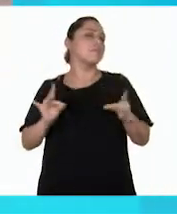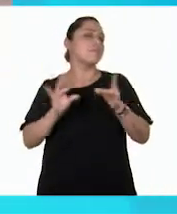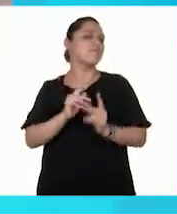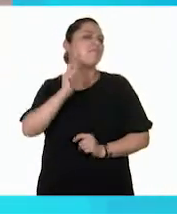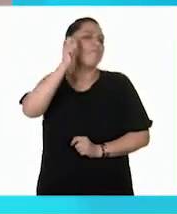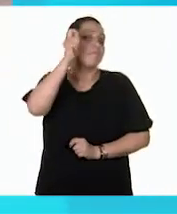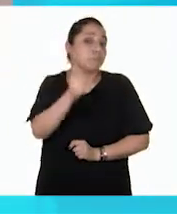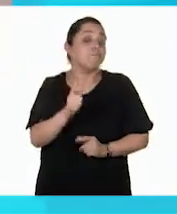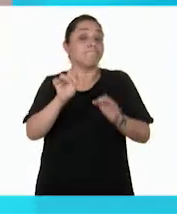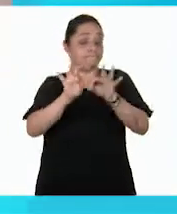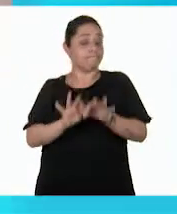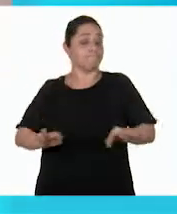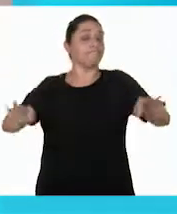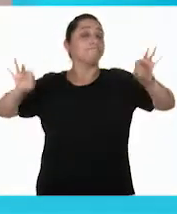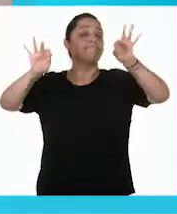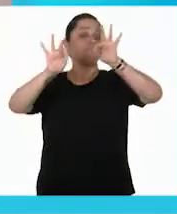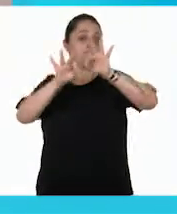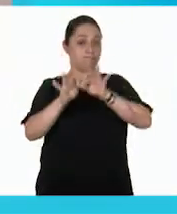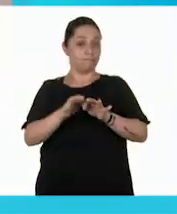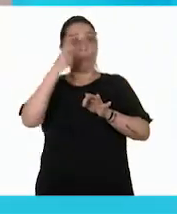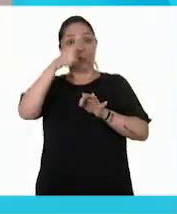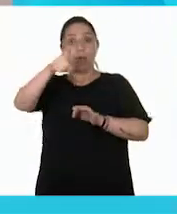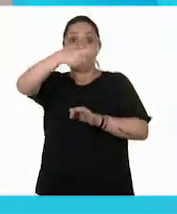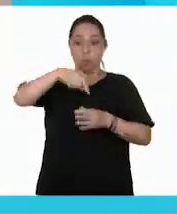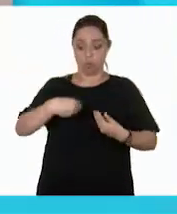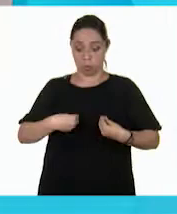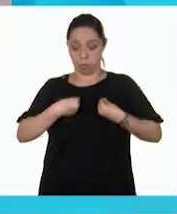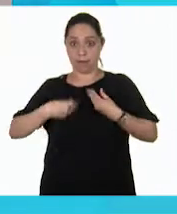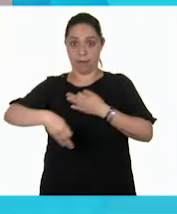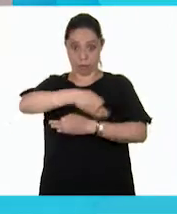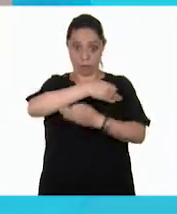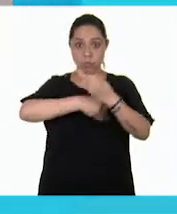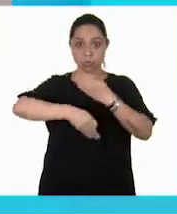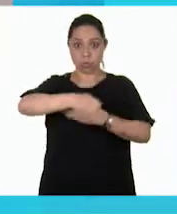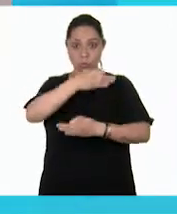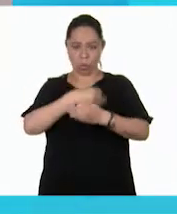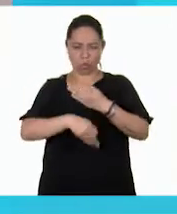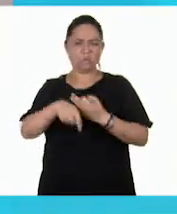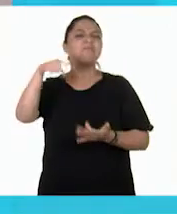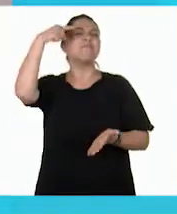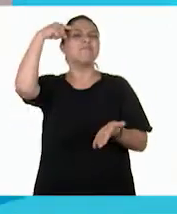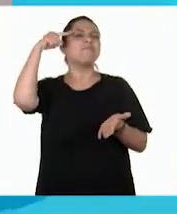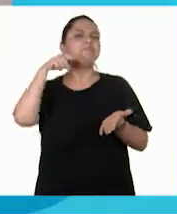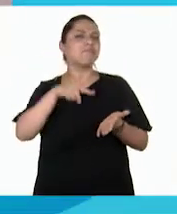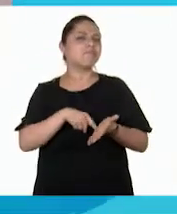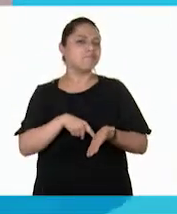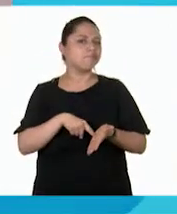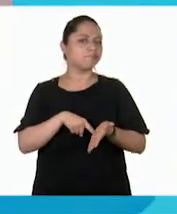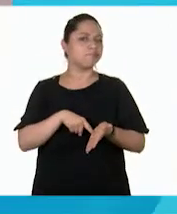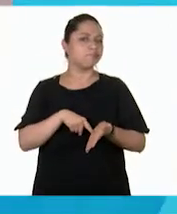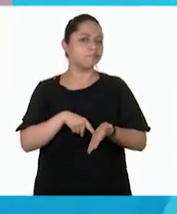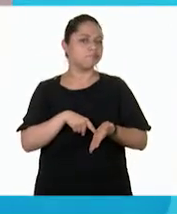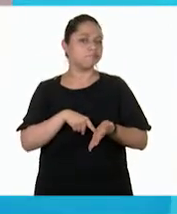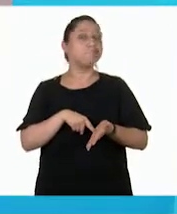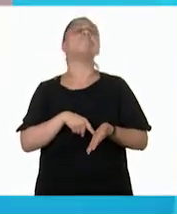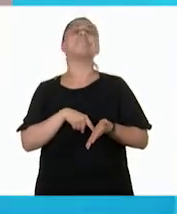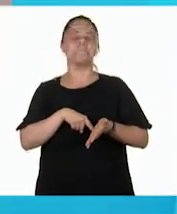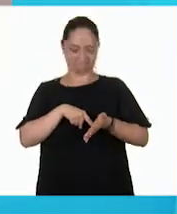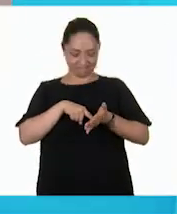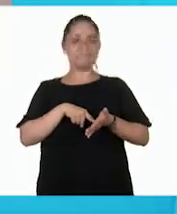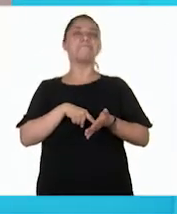algo muy importante para poder sobrevivir. ¿A qué crees que me refiero? Sí,